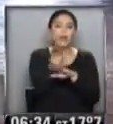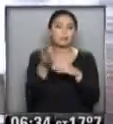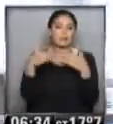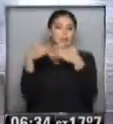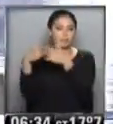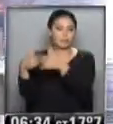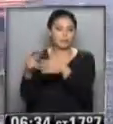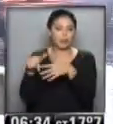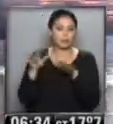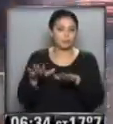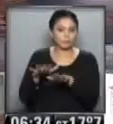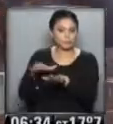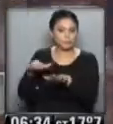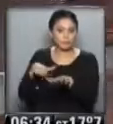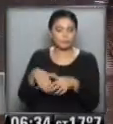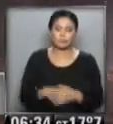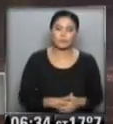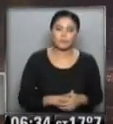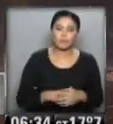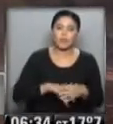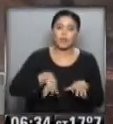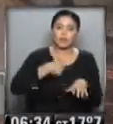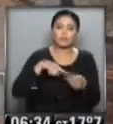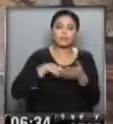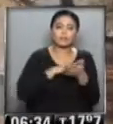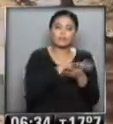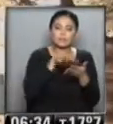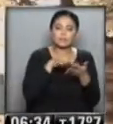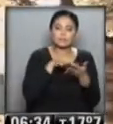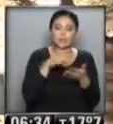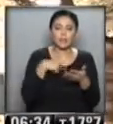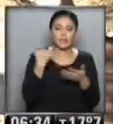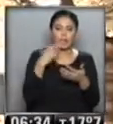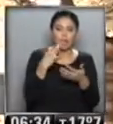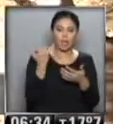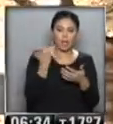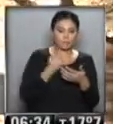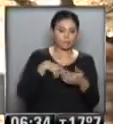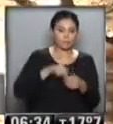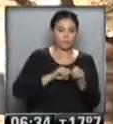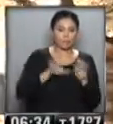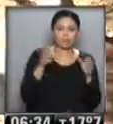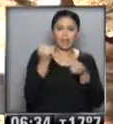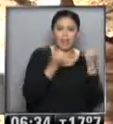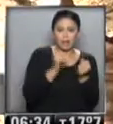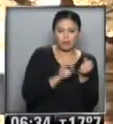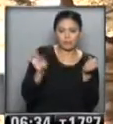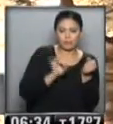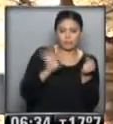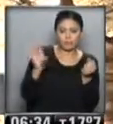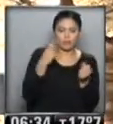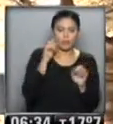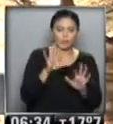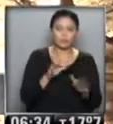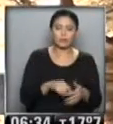Panamericana... ...cargada desde la zona de bifurcación... ...y con mucho spray... ...que van largando los vehículos... ...a medida que van transitando... ...por